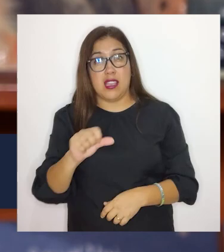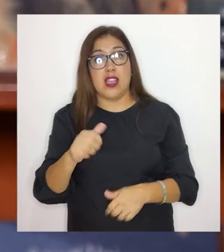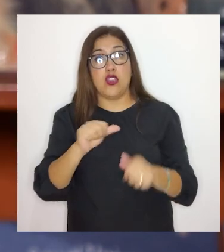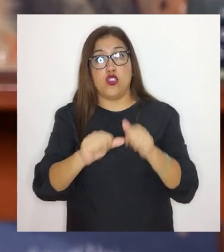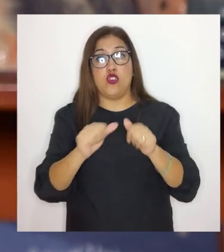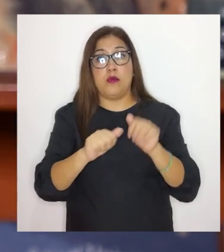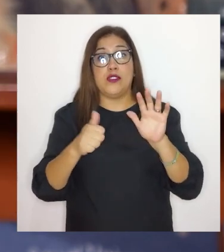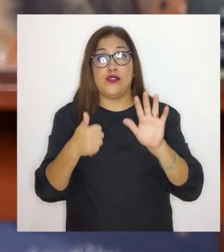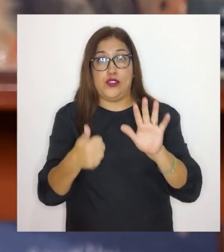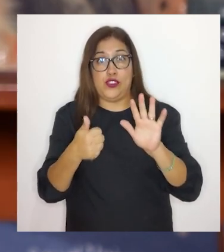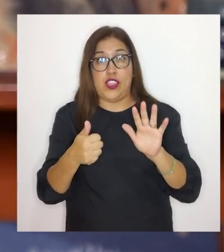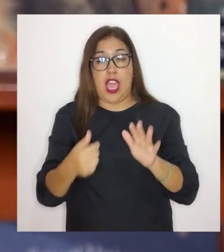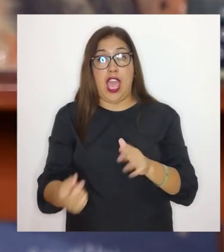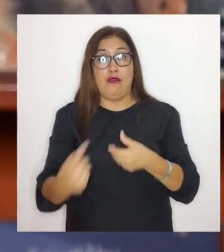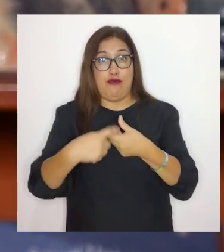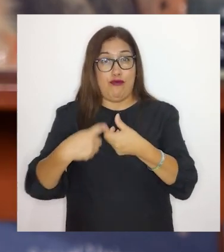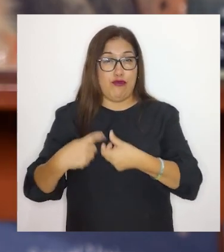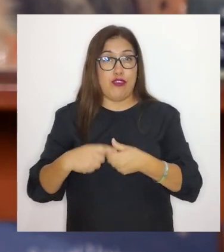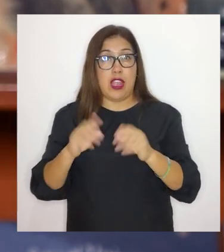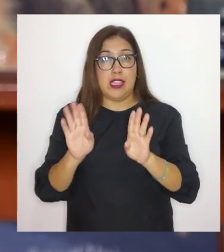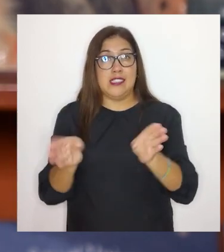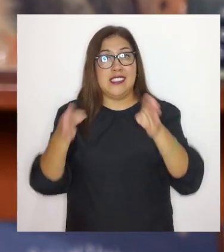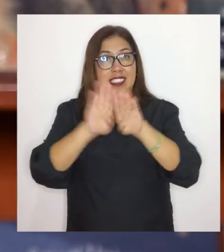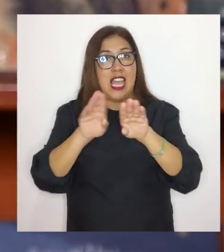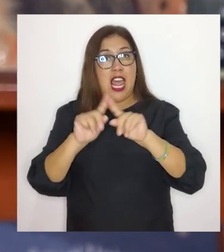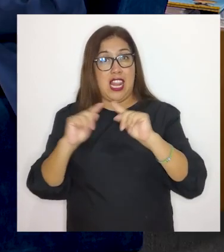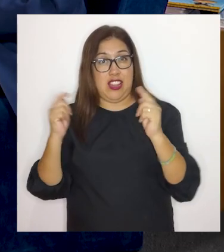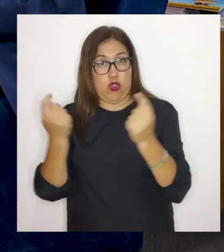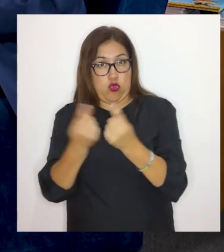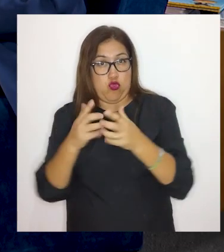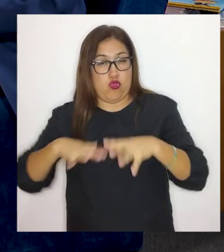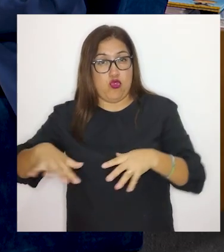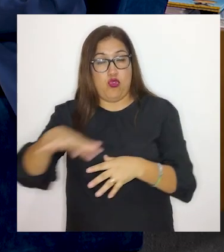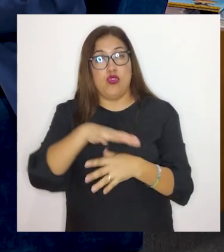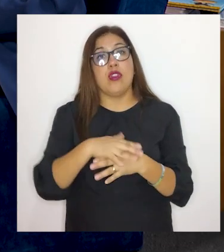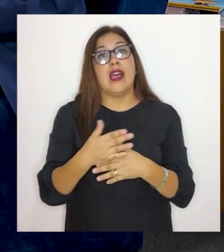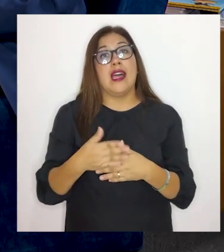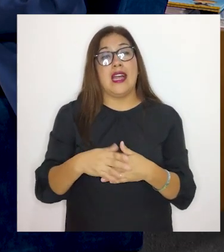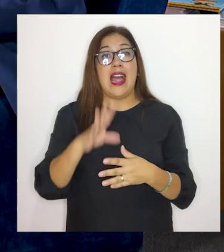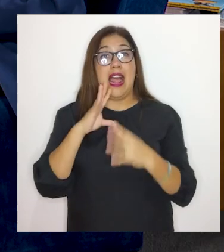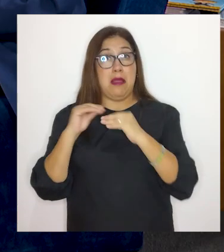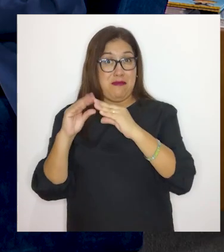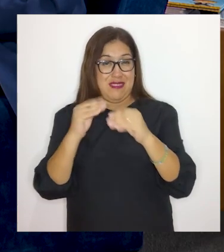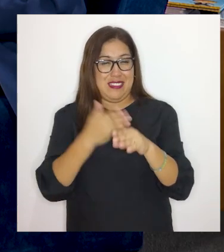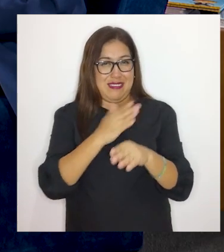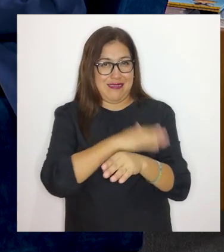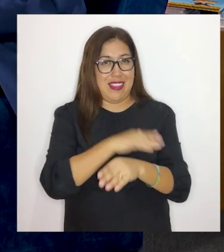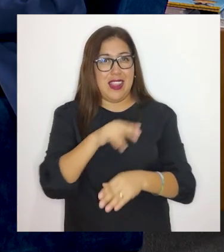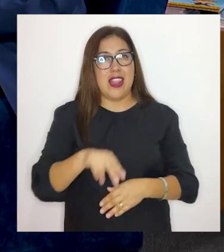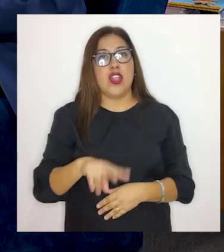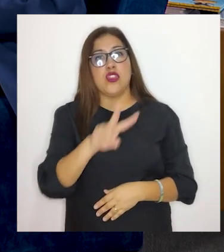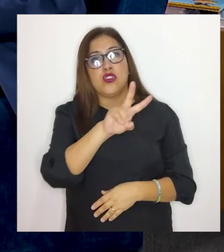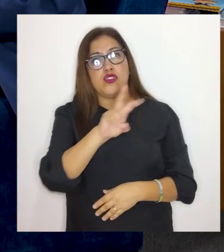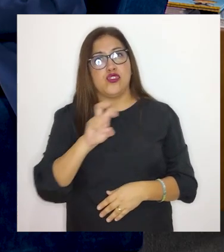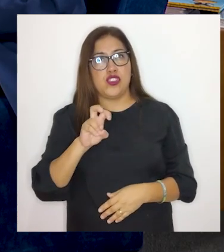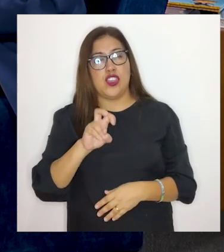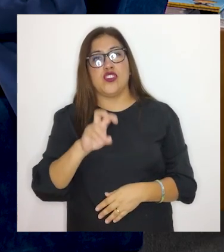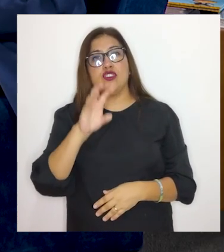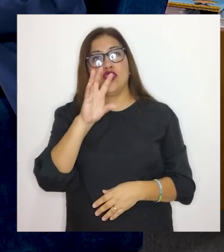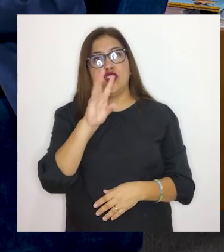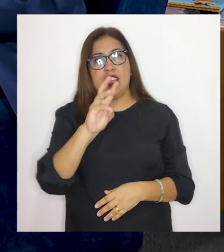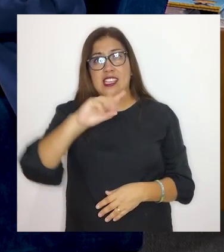el padrón número 6 de diciembre, hemos cerrado, como conversábamos en la antesala, con 106